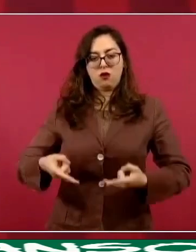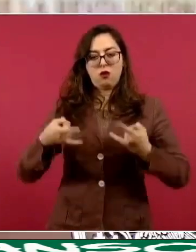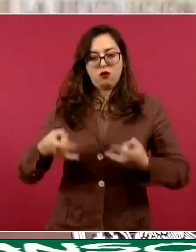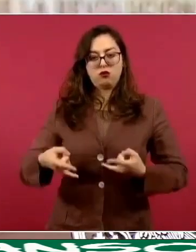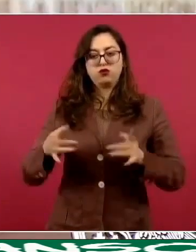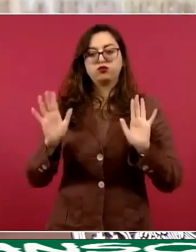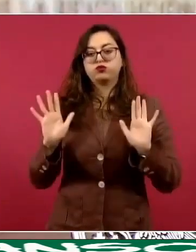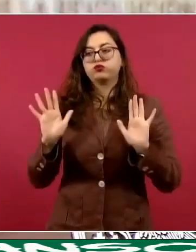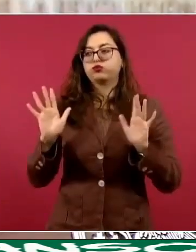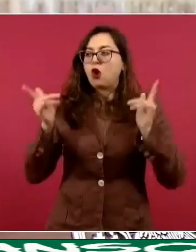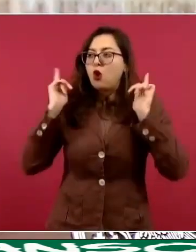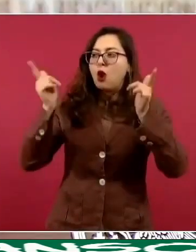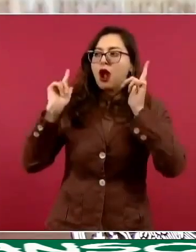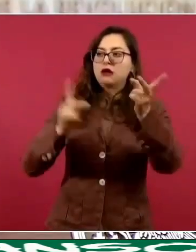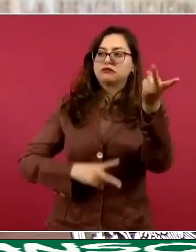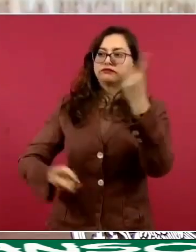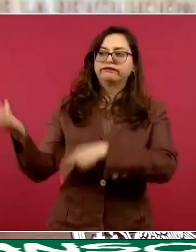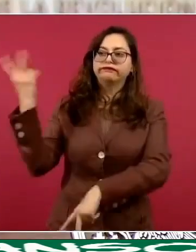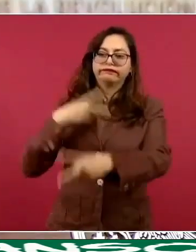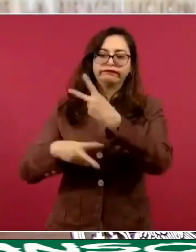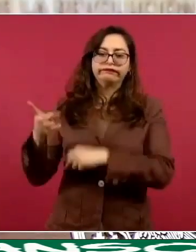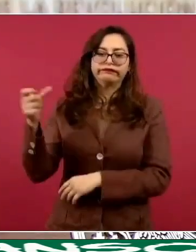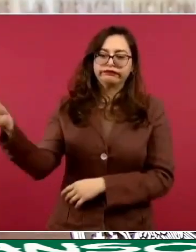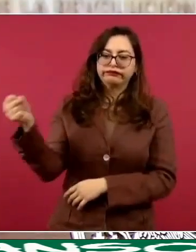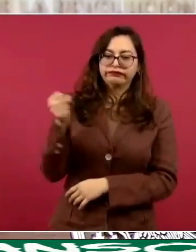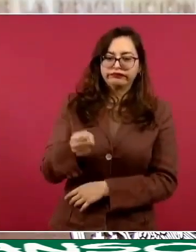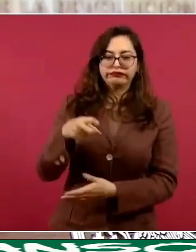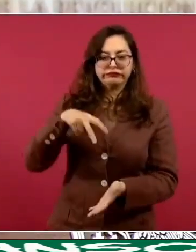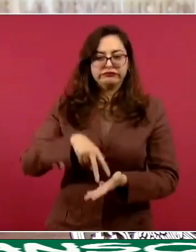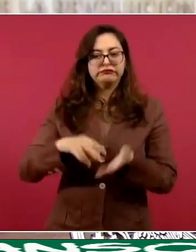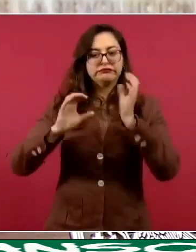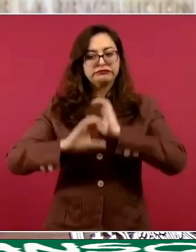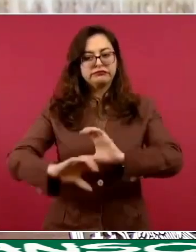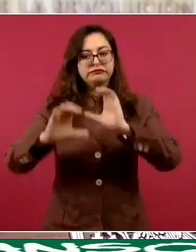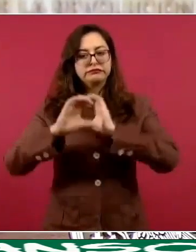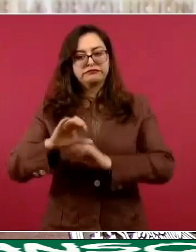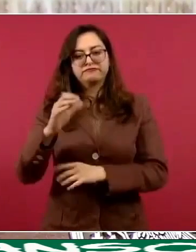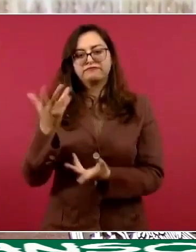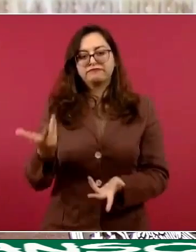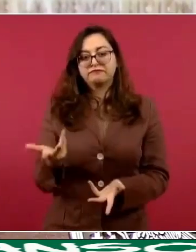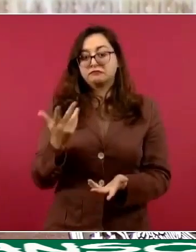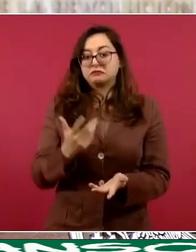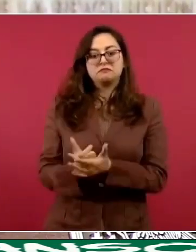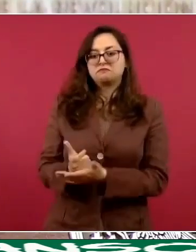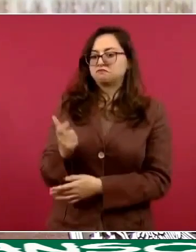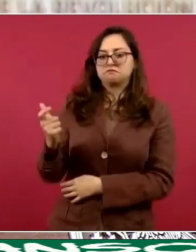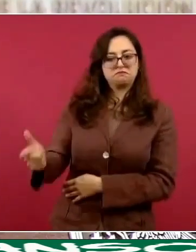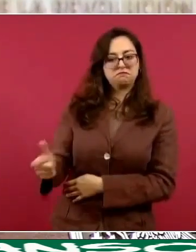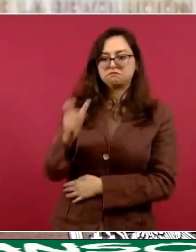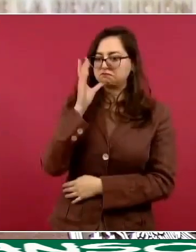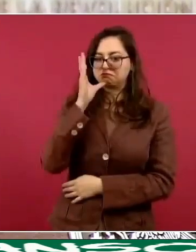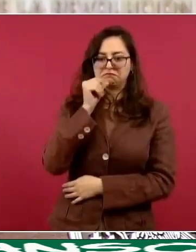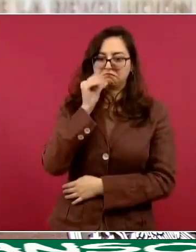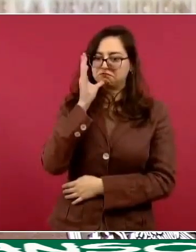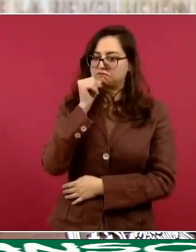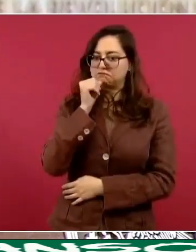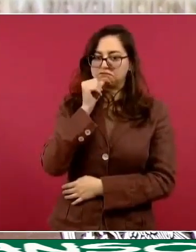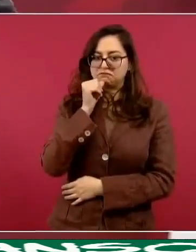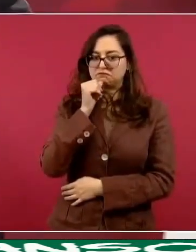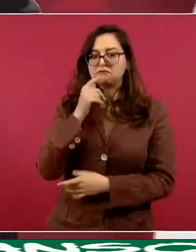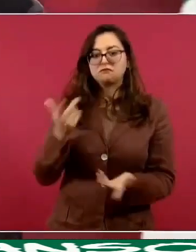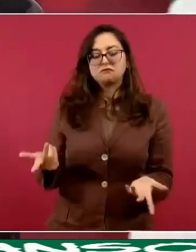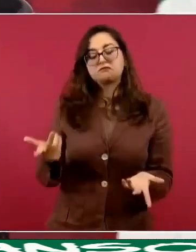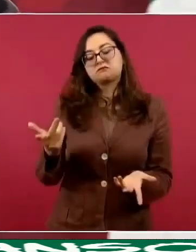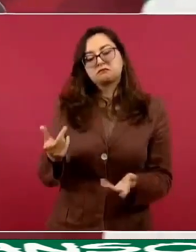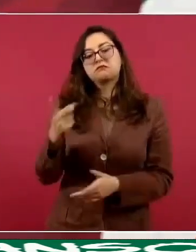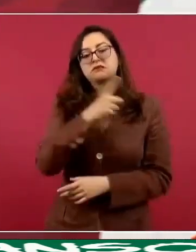Ojalá y venga, no le podemos pagar, tendría que